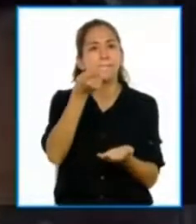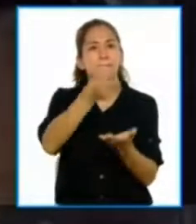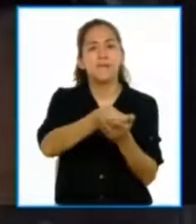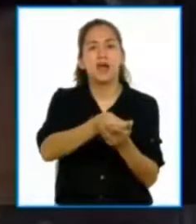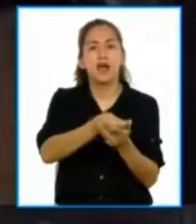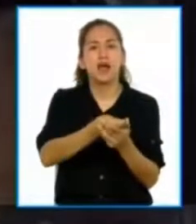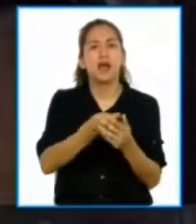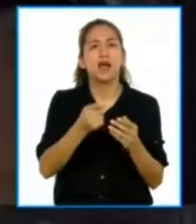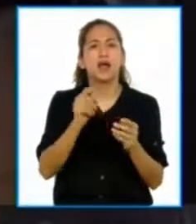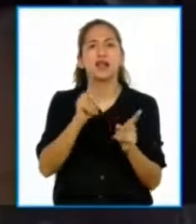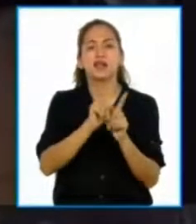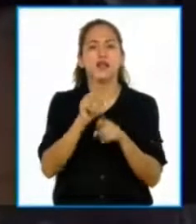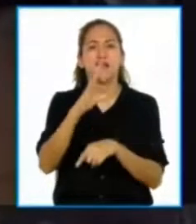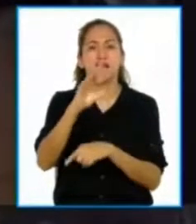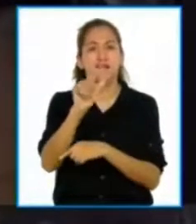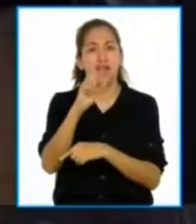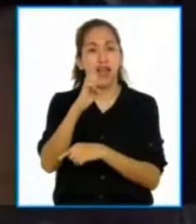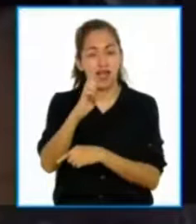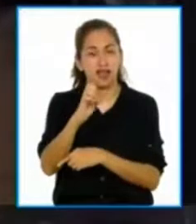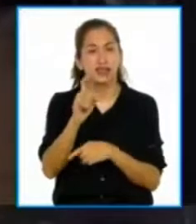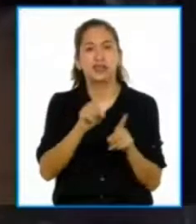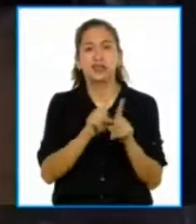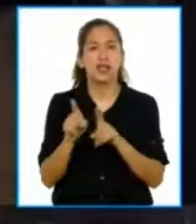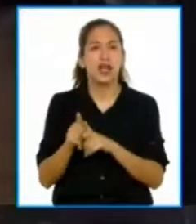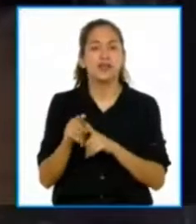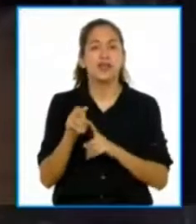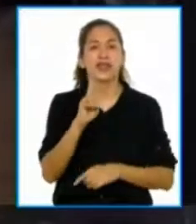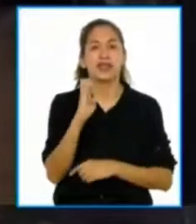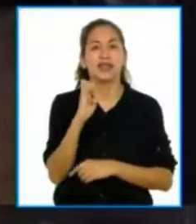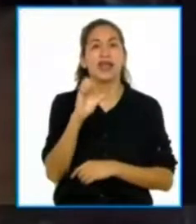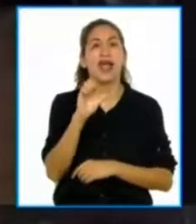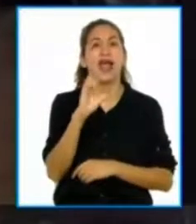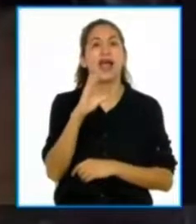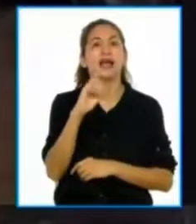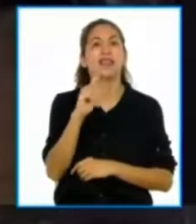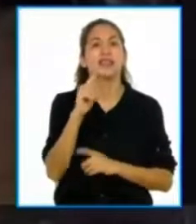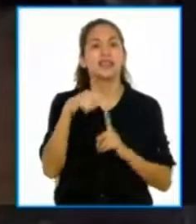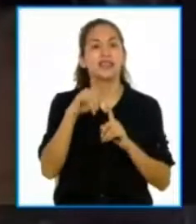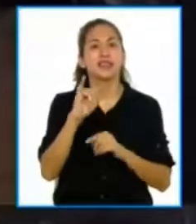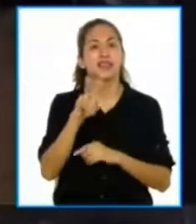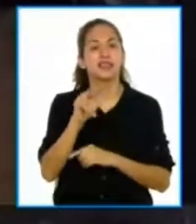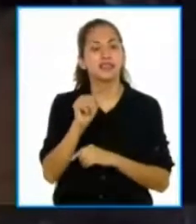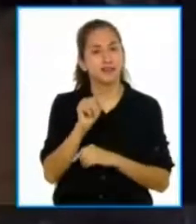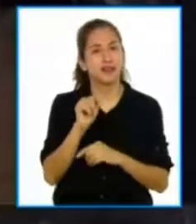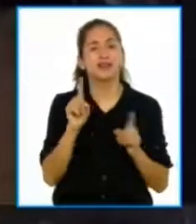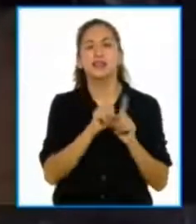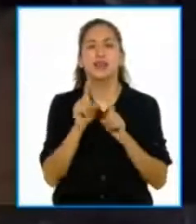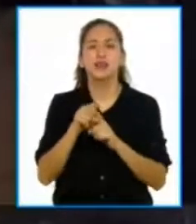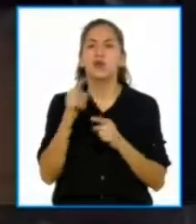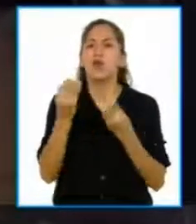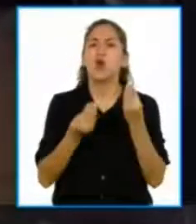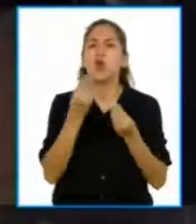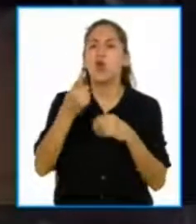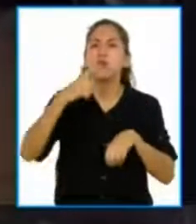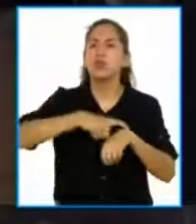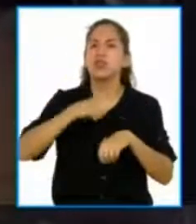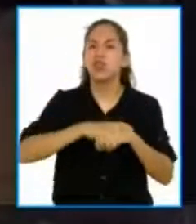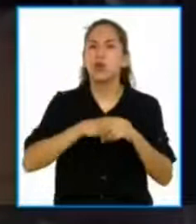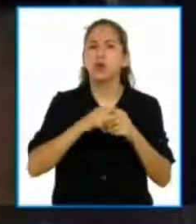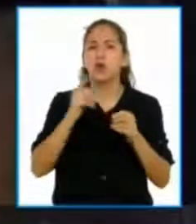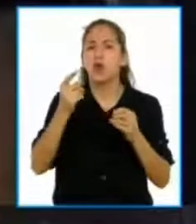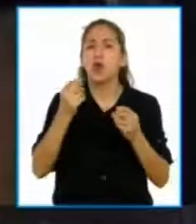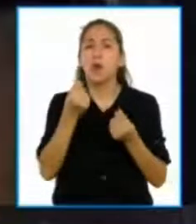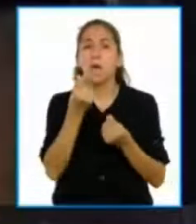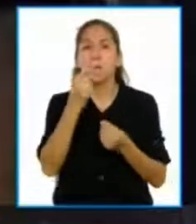reactiva y FAEM-IPE. Más o menos conocer de cuánto es este periodo de gracia y si es que van a modificarse las tasas.